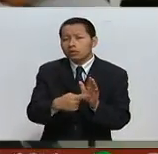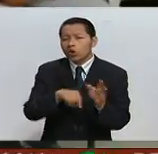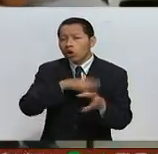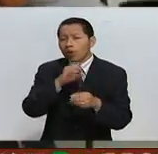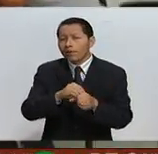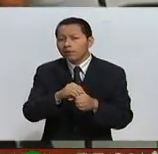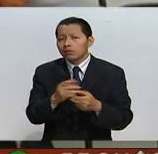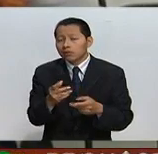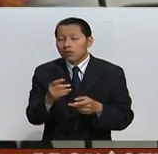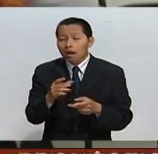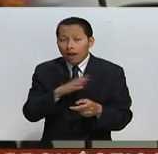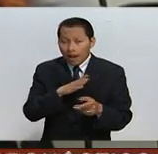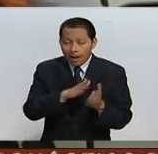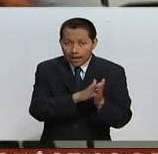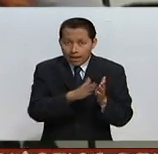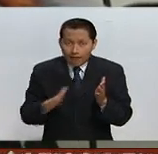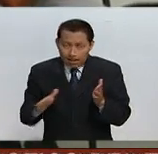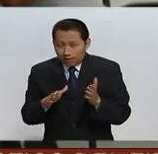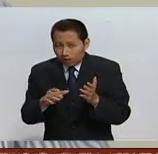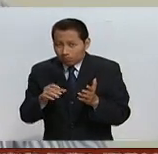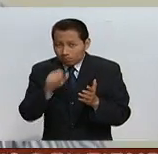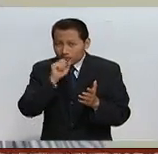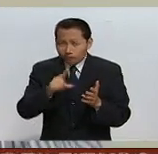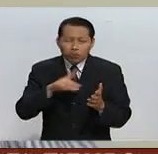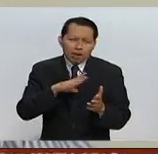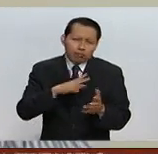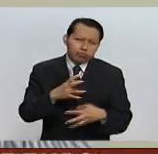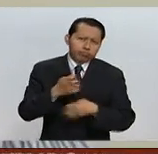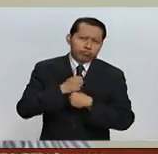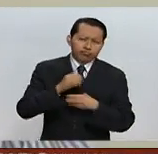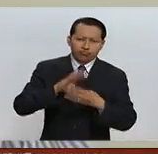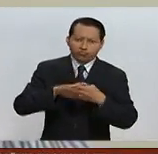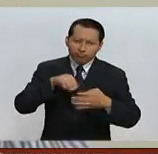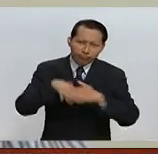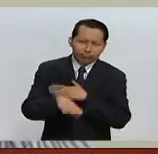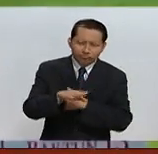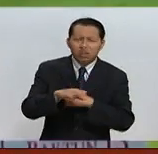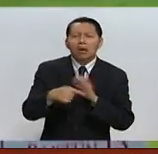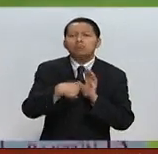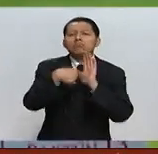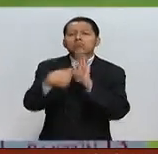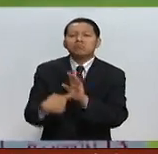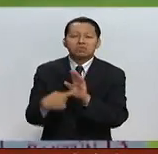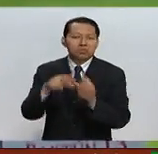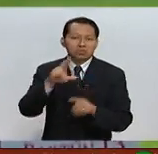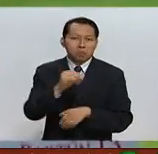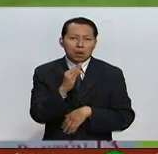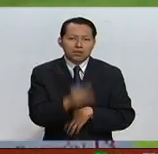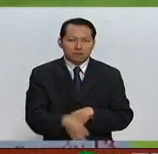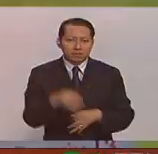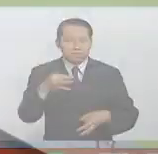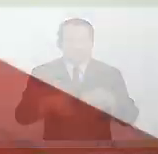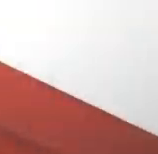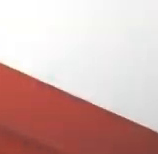durante la etapa de apelación contra el auto de formal prisión y que no fueron admitidas por un magistrado.